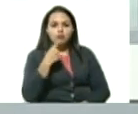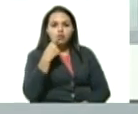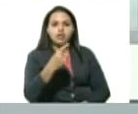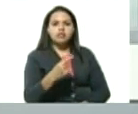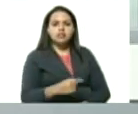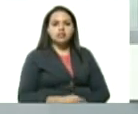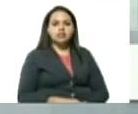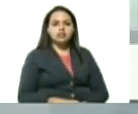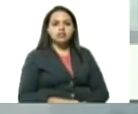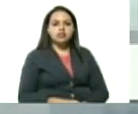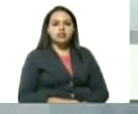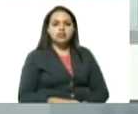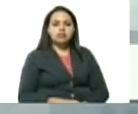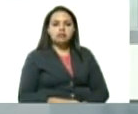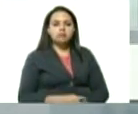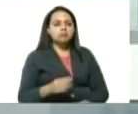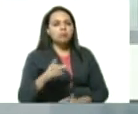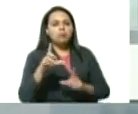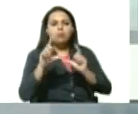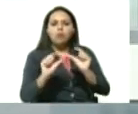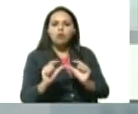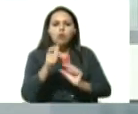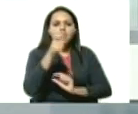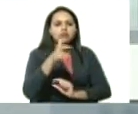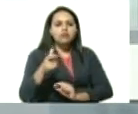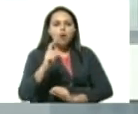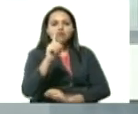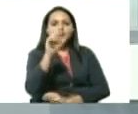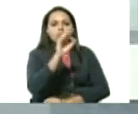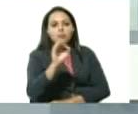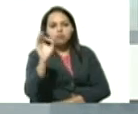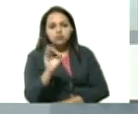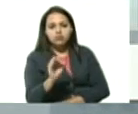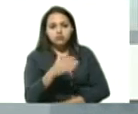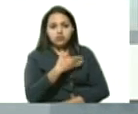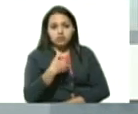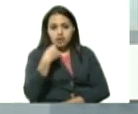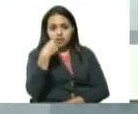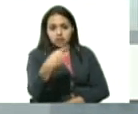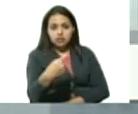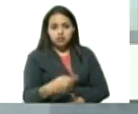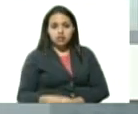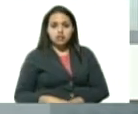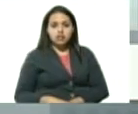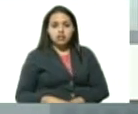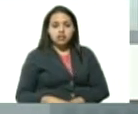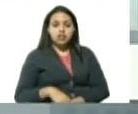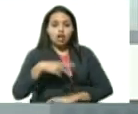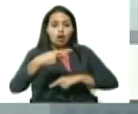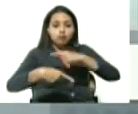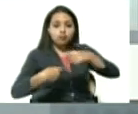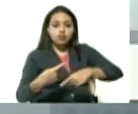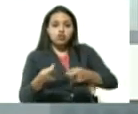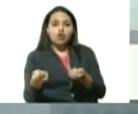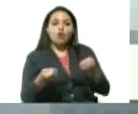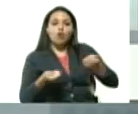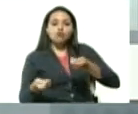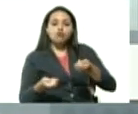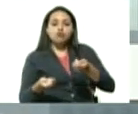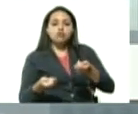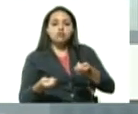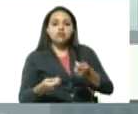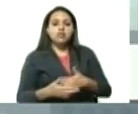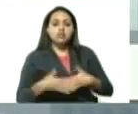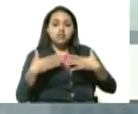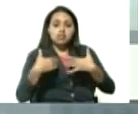la incidencia ha sido prácticamente del 1% eso quiere decir que los protocolos de bioseguridad cuando se respetan